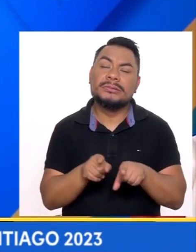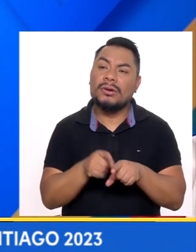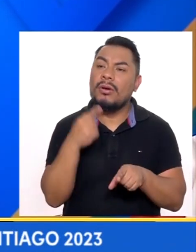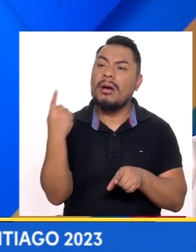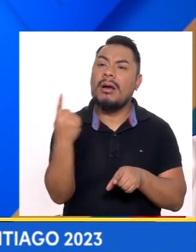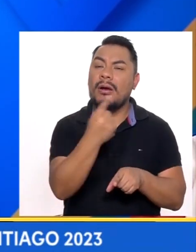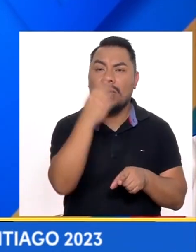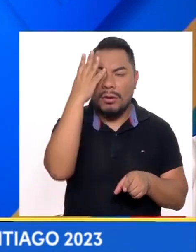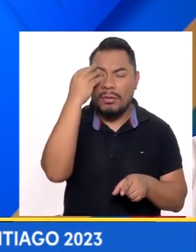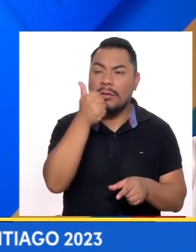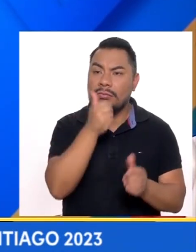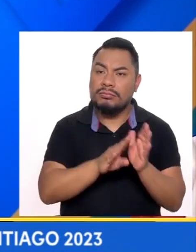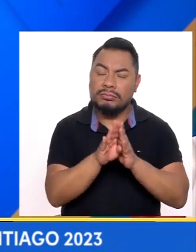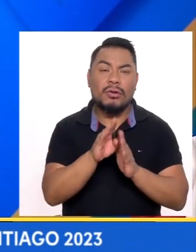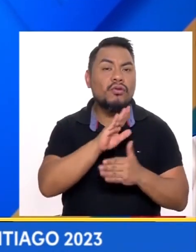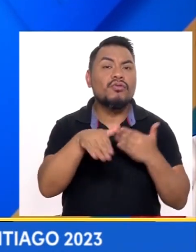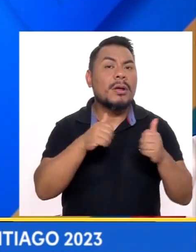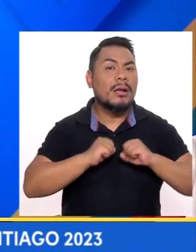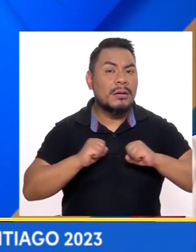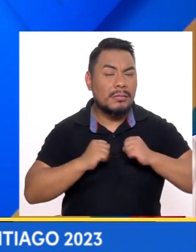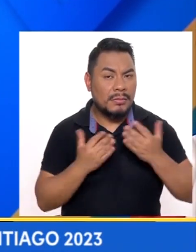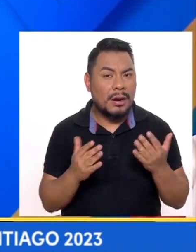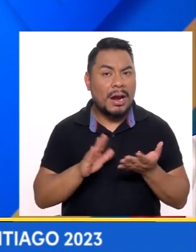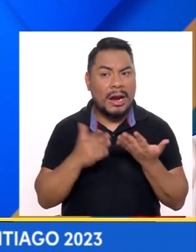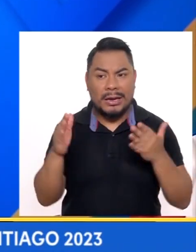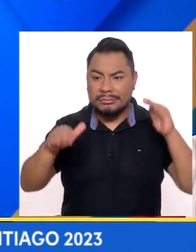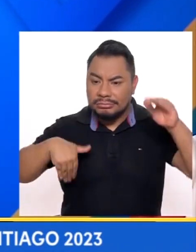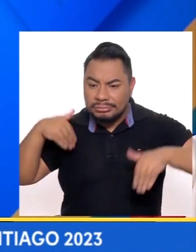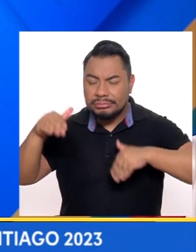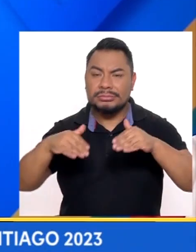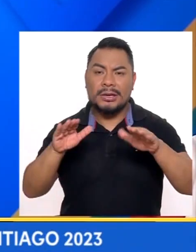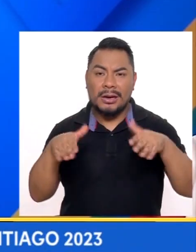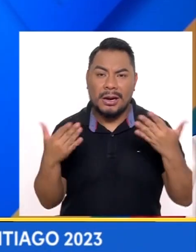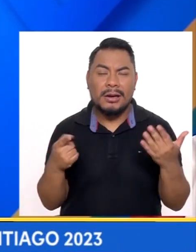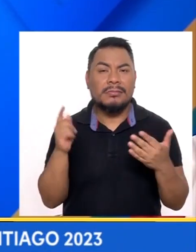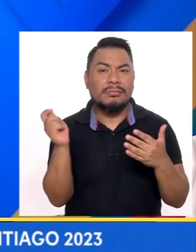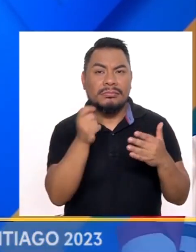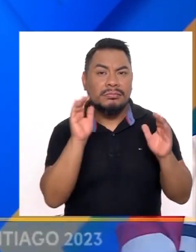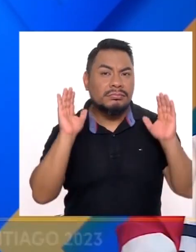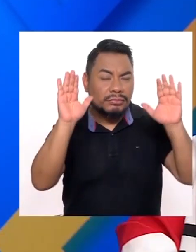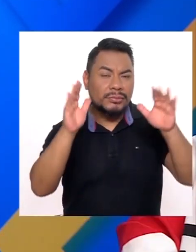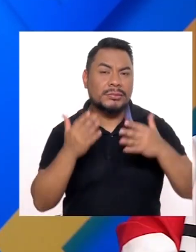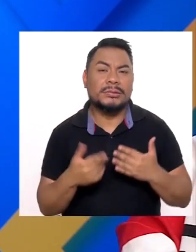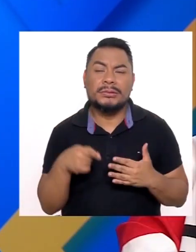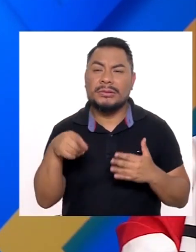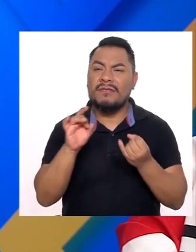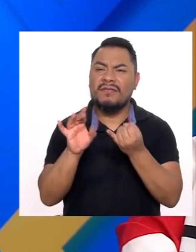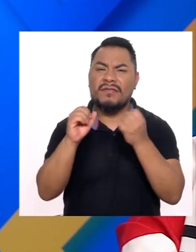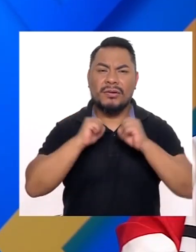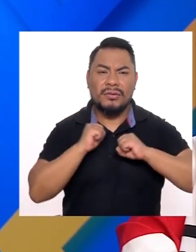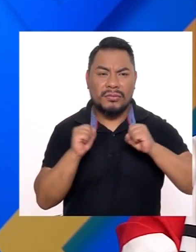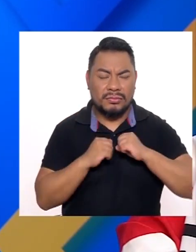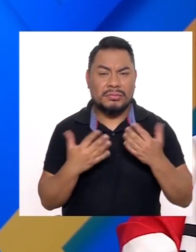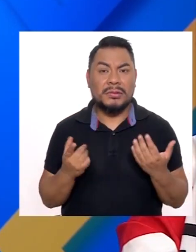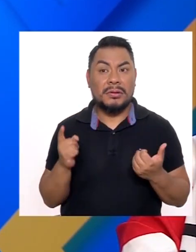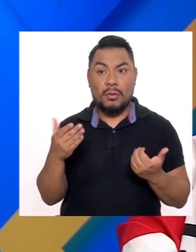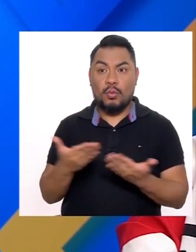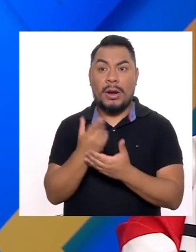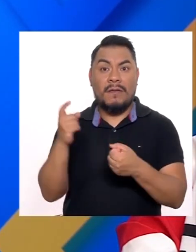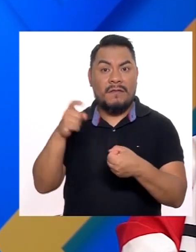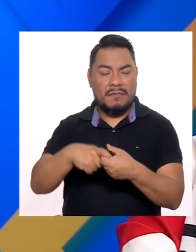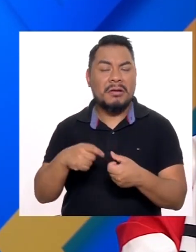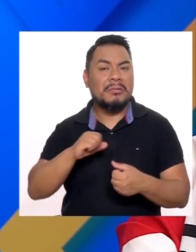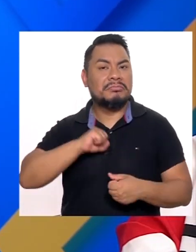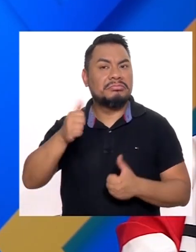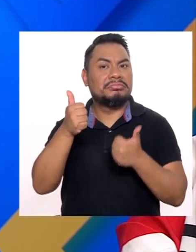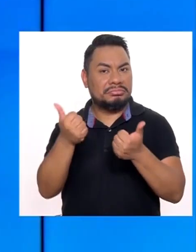mejor de cada uno Igual que todos los deportes En boche En natación Mis compañeros También tienen varios deportes Que han debutado Y han hecho un muy buen